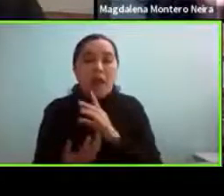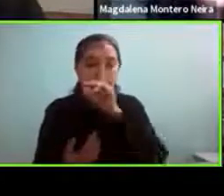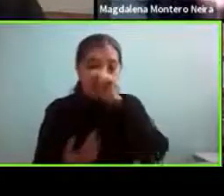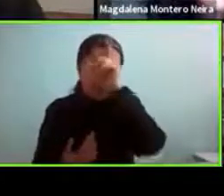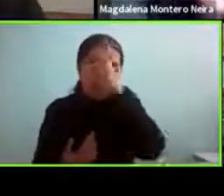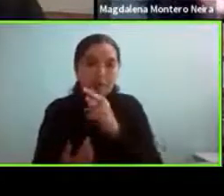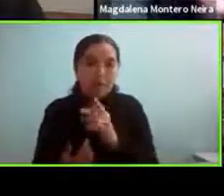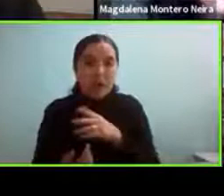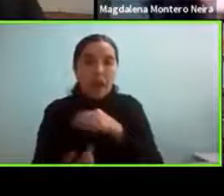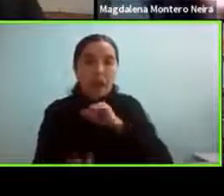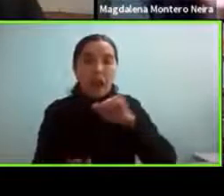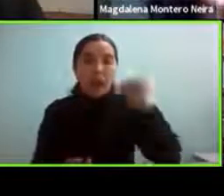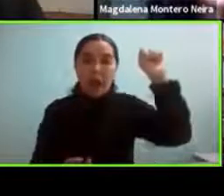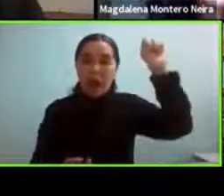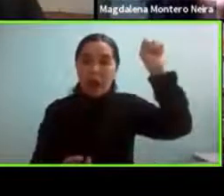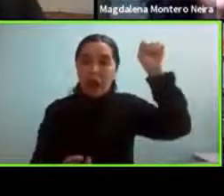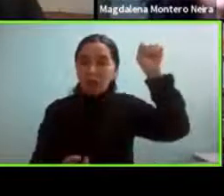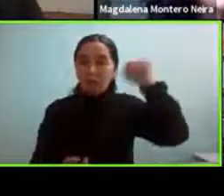en adultos